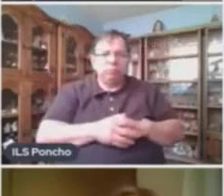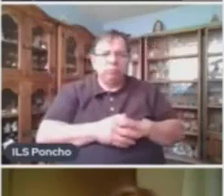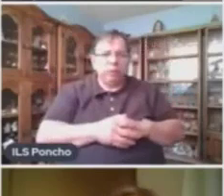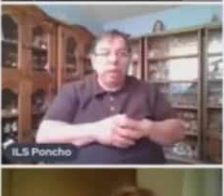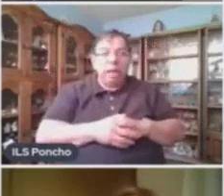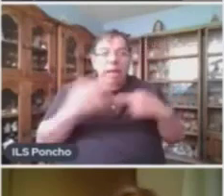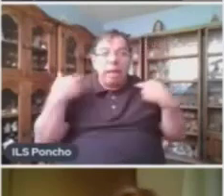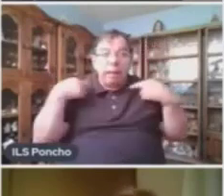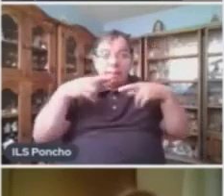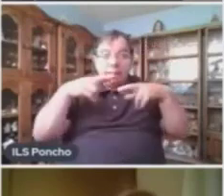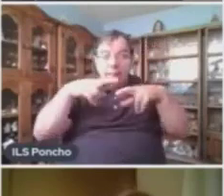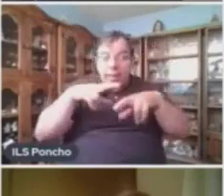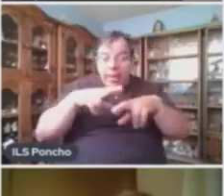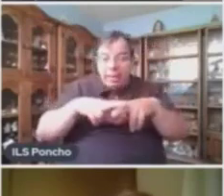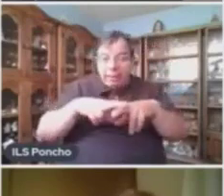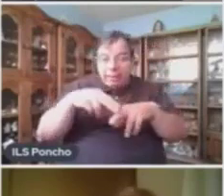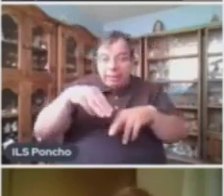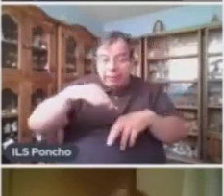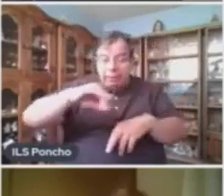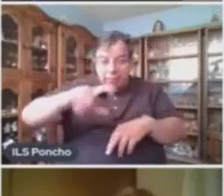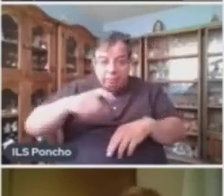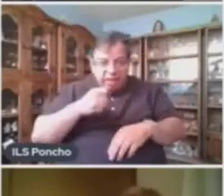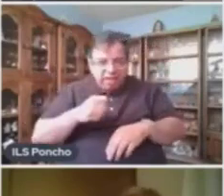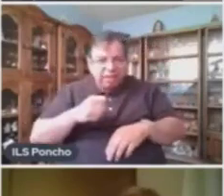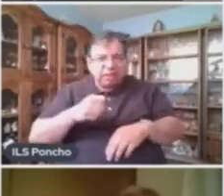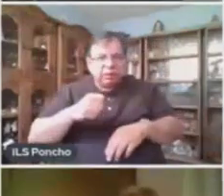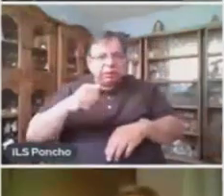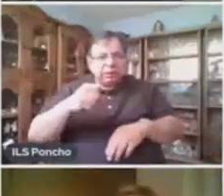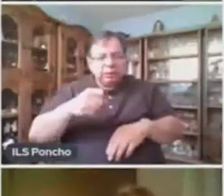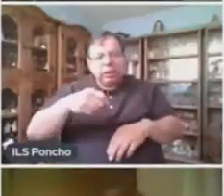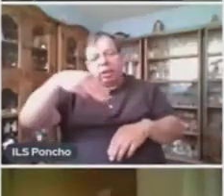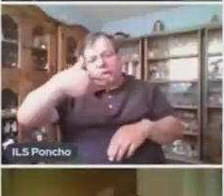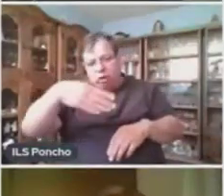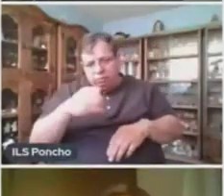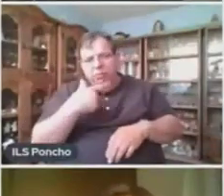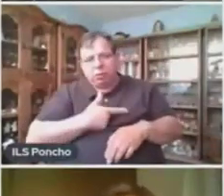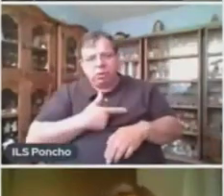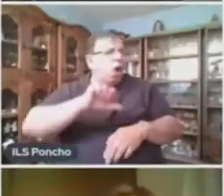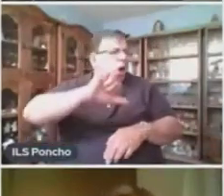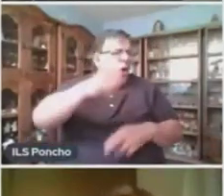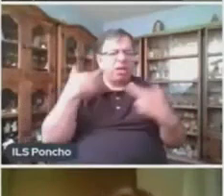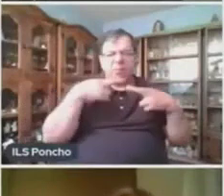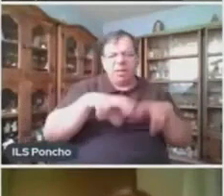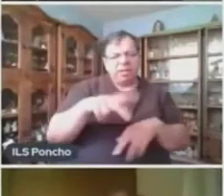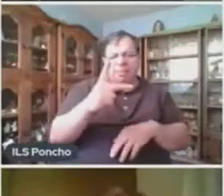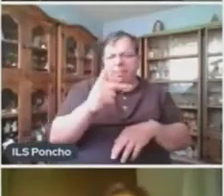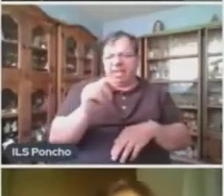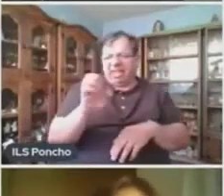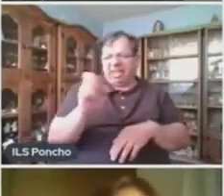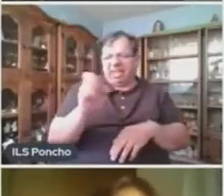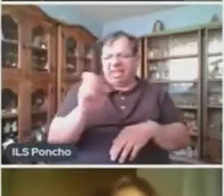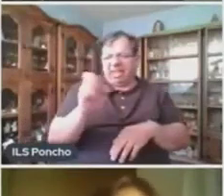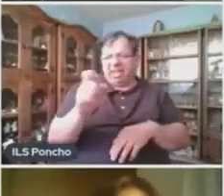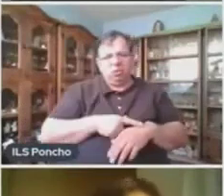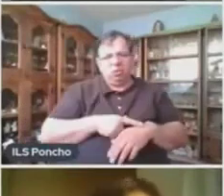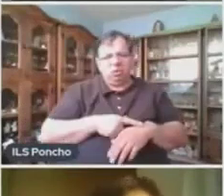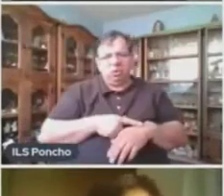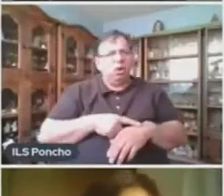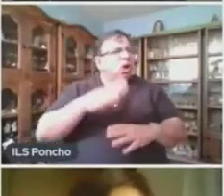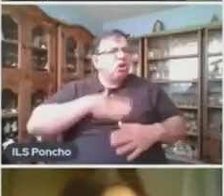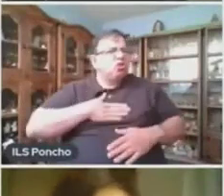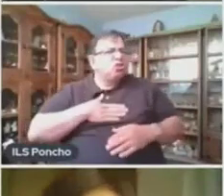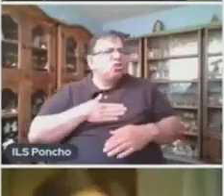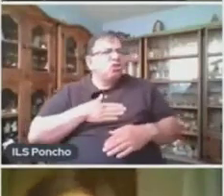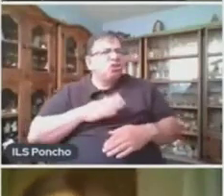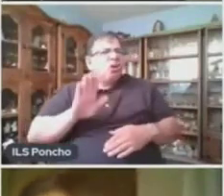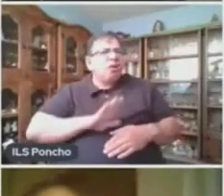señorita Goss. No me gusta la otra maestra de Max, la señorita Peterson. No soy un ser imaginario.